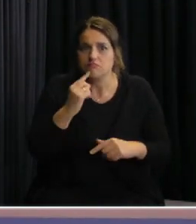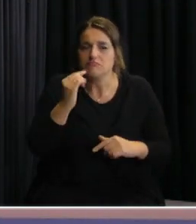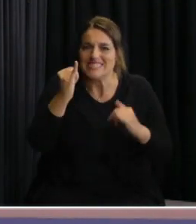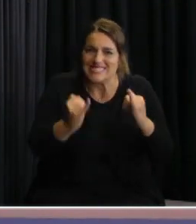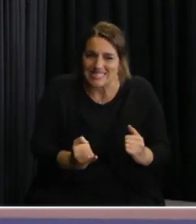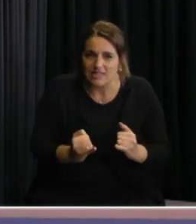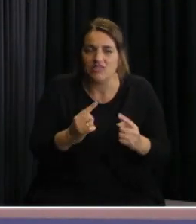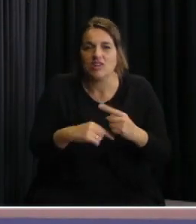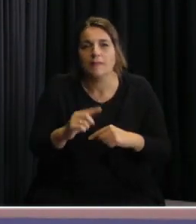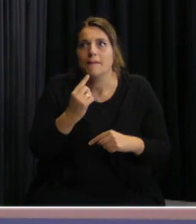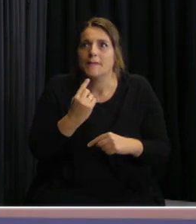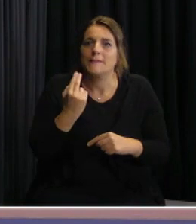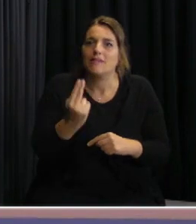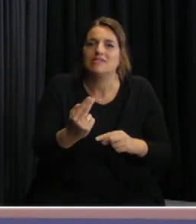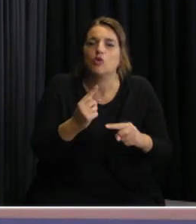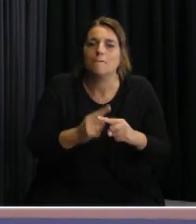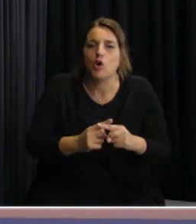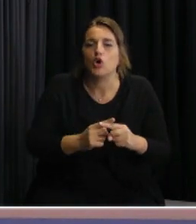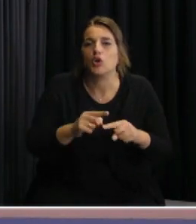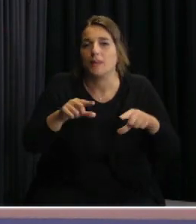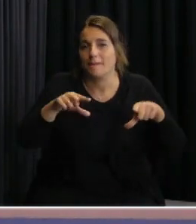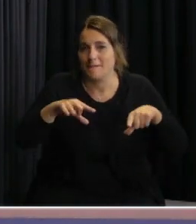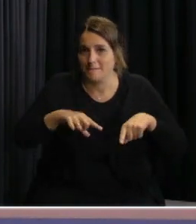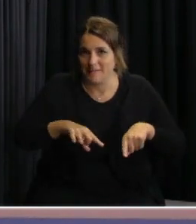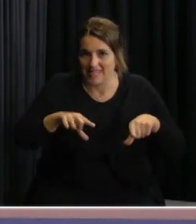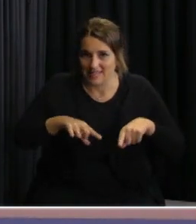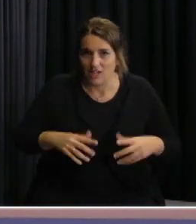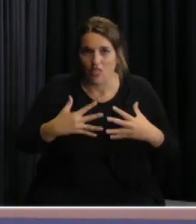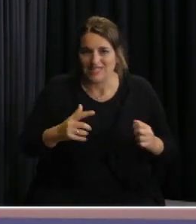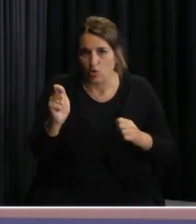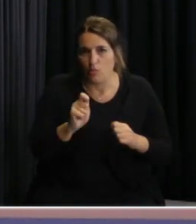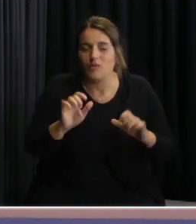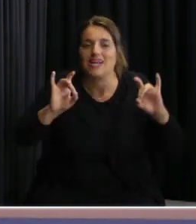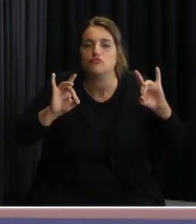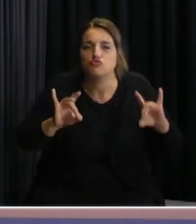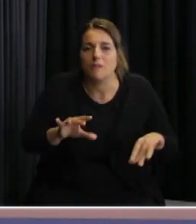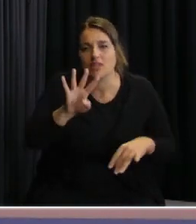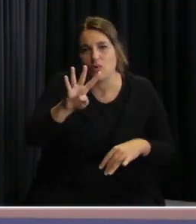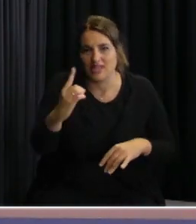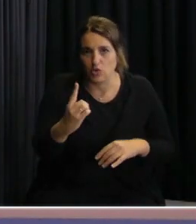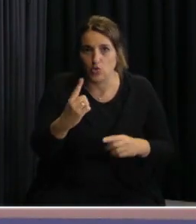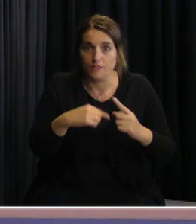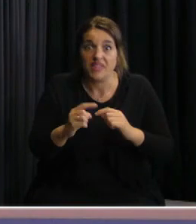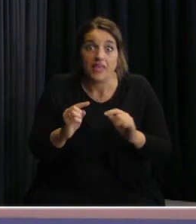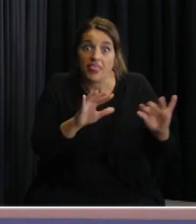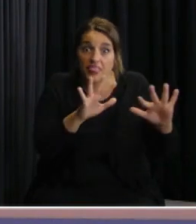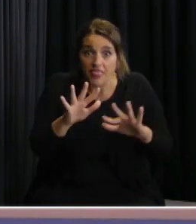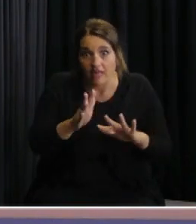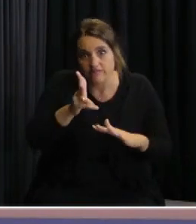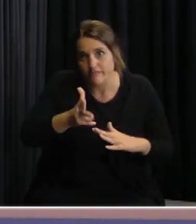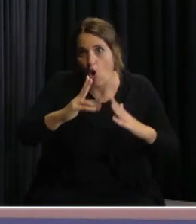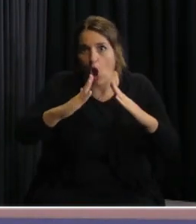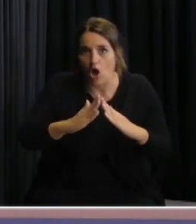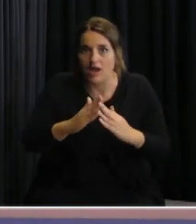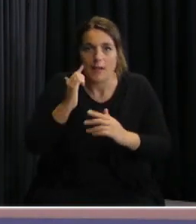habilitados por el Ministerio de Salud Pública, solo 41 y 10 en proceso de renovación de habilitación.